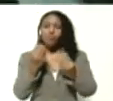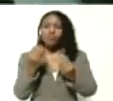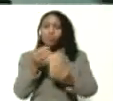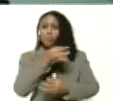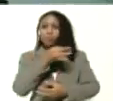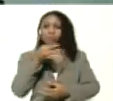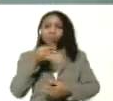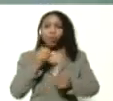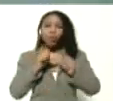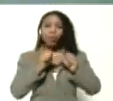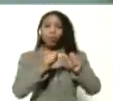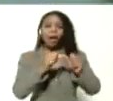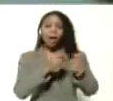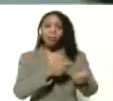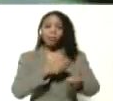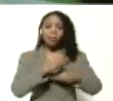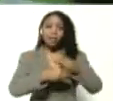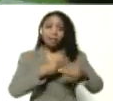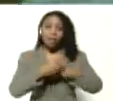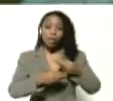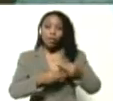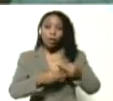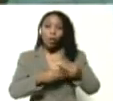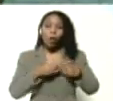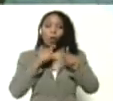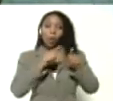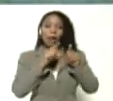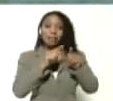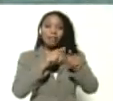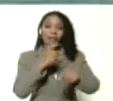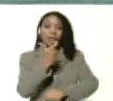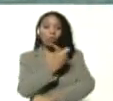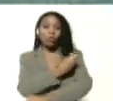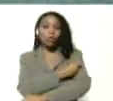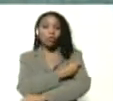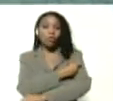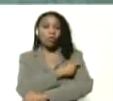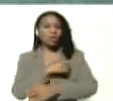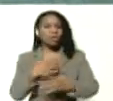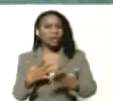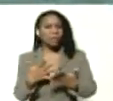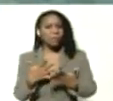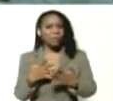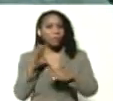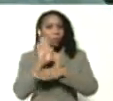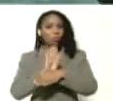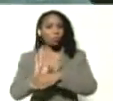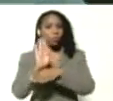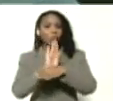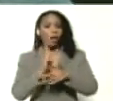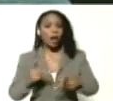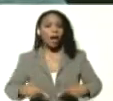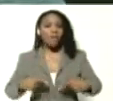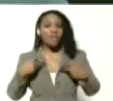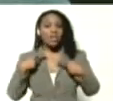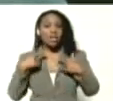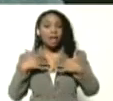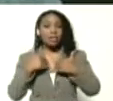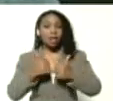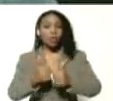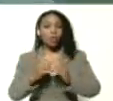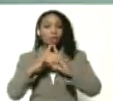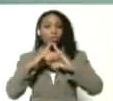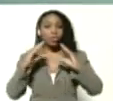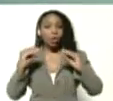y se seguirá llevando a cabo con esta vacunación que protege la vida y la salud de